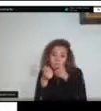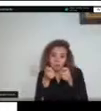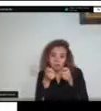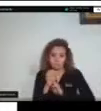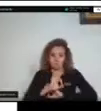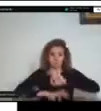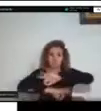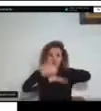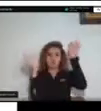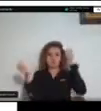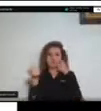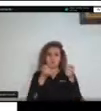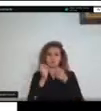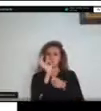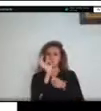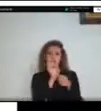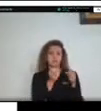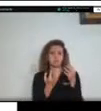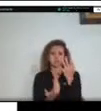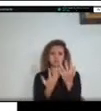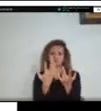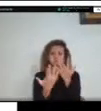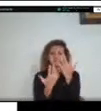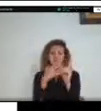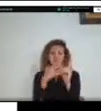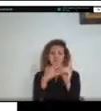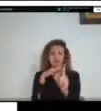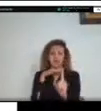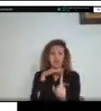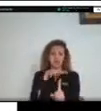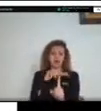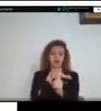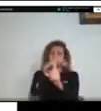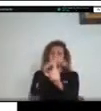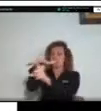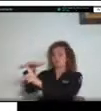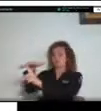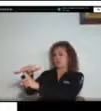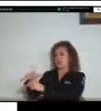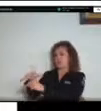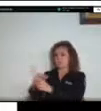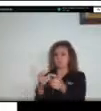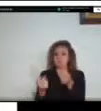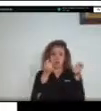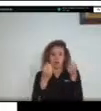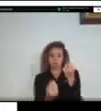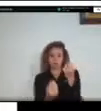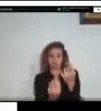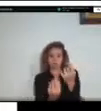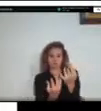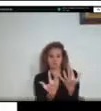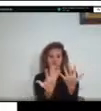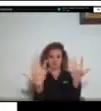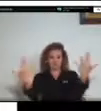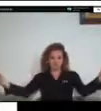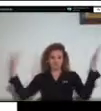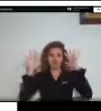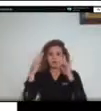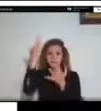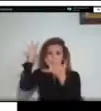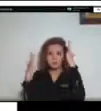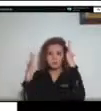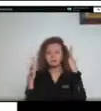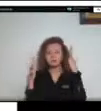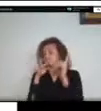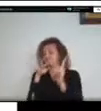saliéndose de control y afectando la capa vegetal. La realizan para renovación de potreros ya que